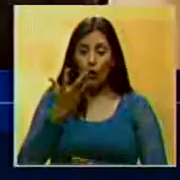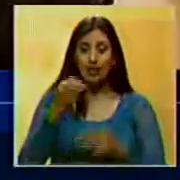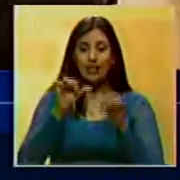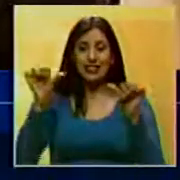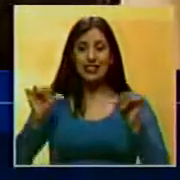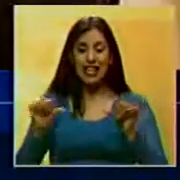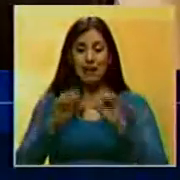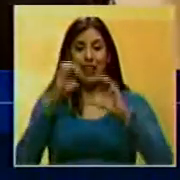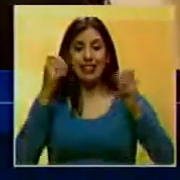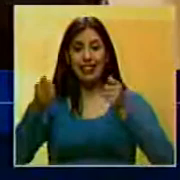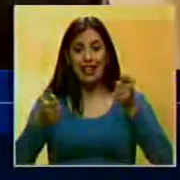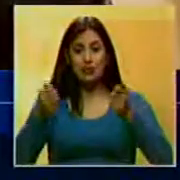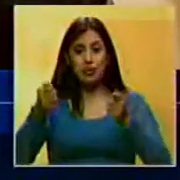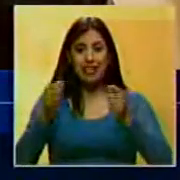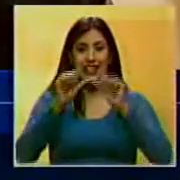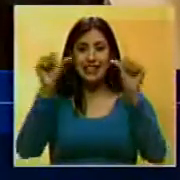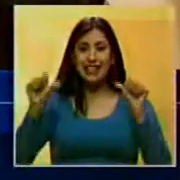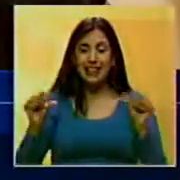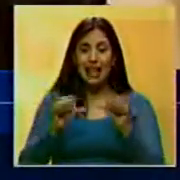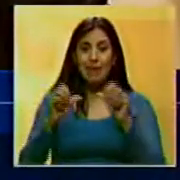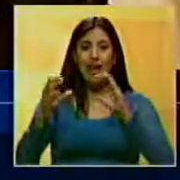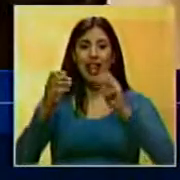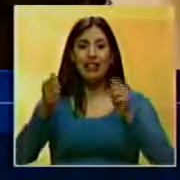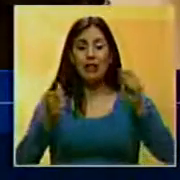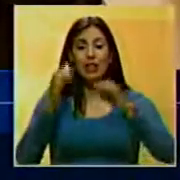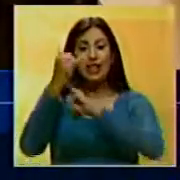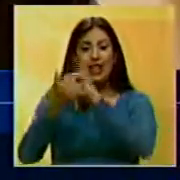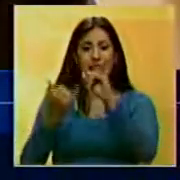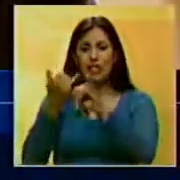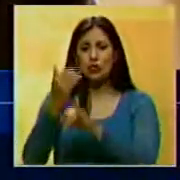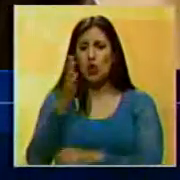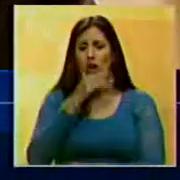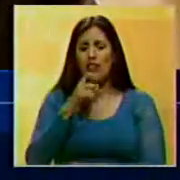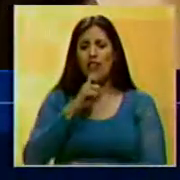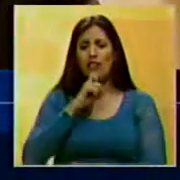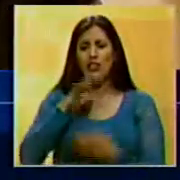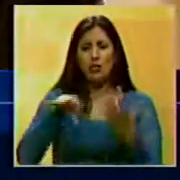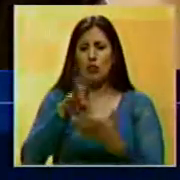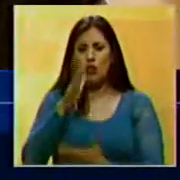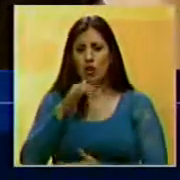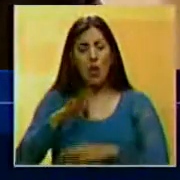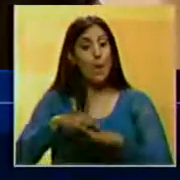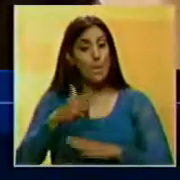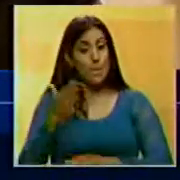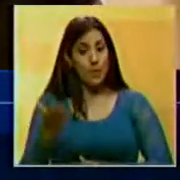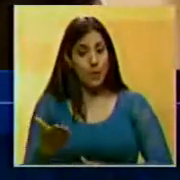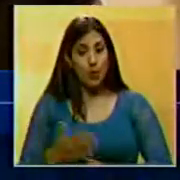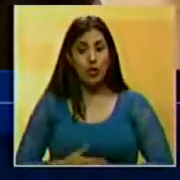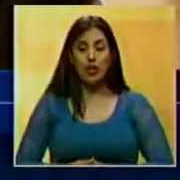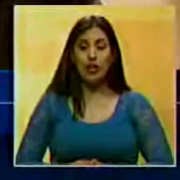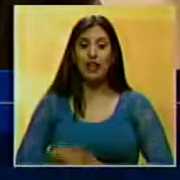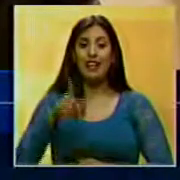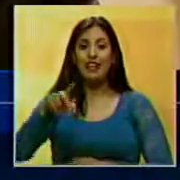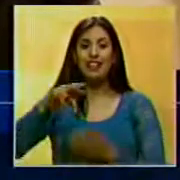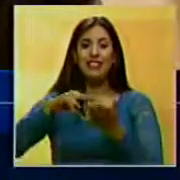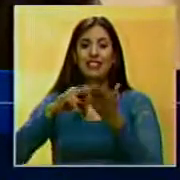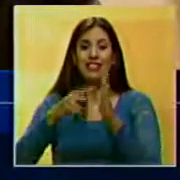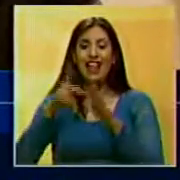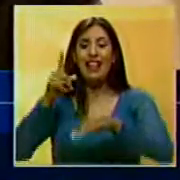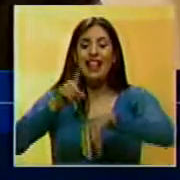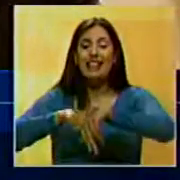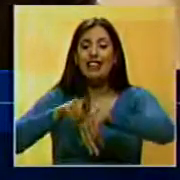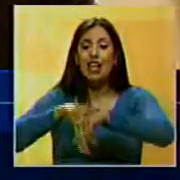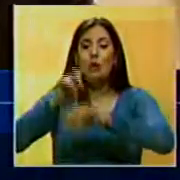sistema de transporte, el sistema de transporte internacional no tiene ninguna complicación, porque ellos se rigen por el